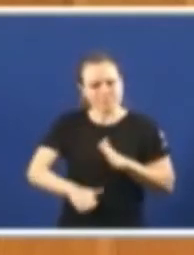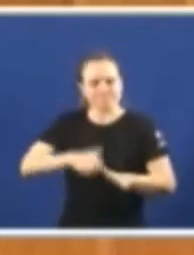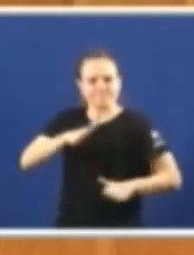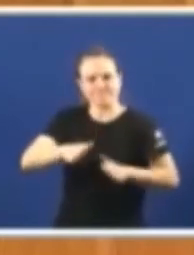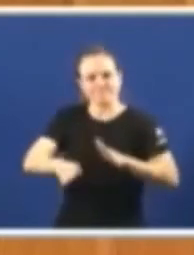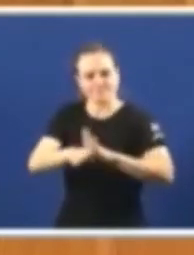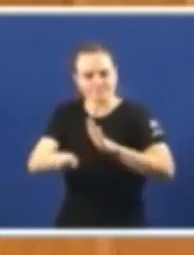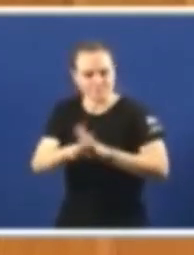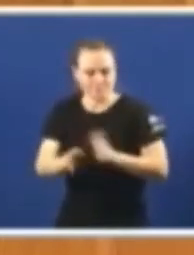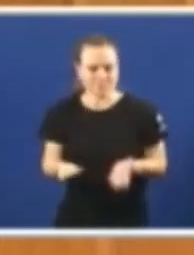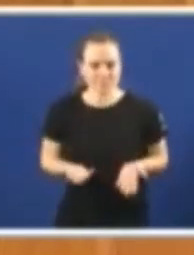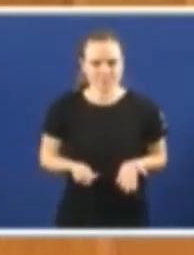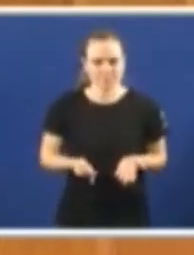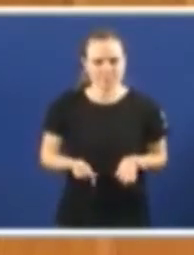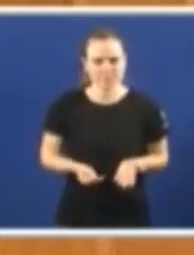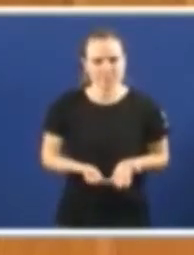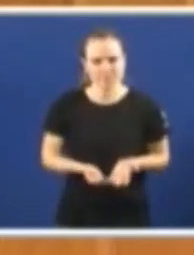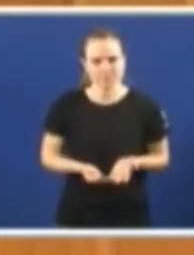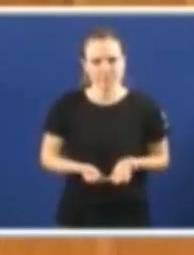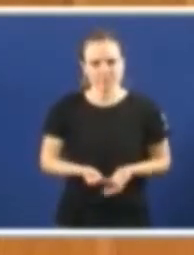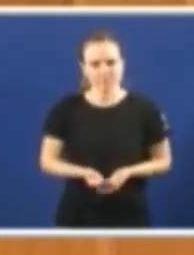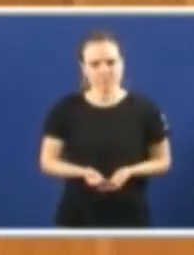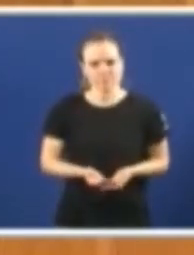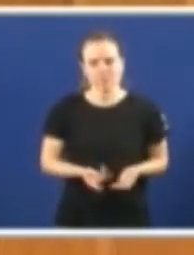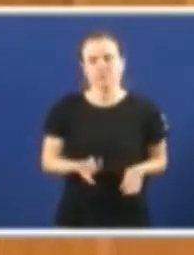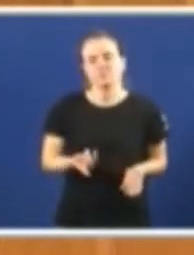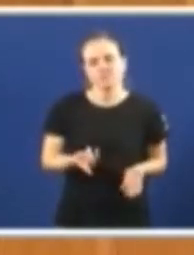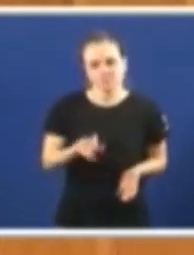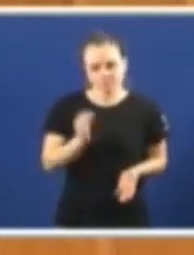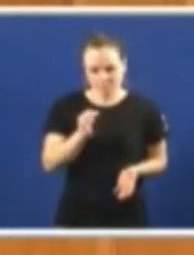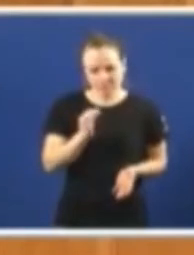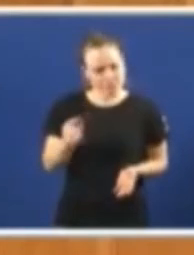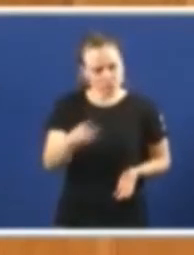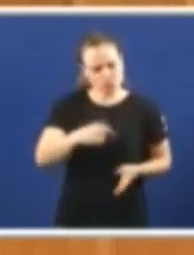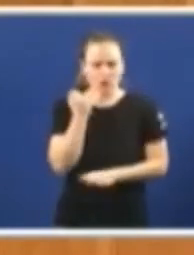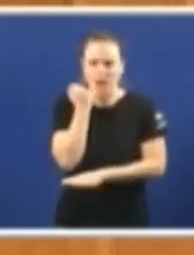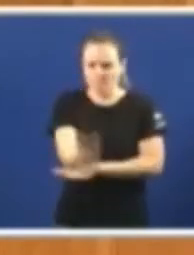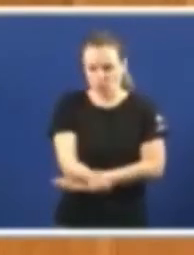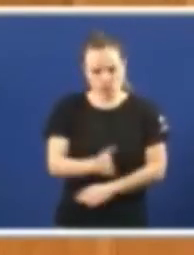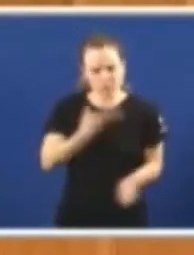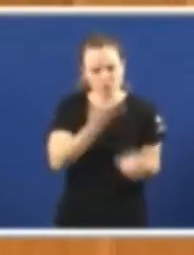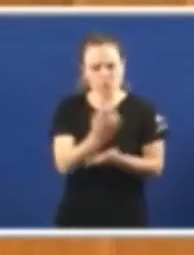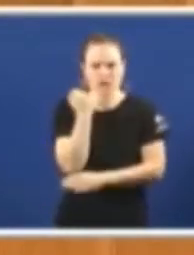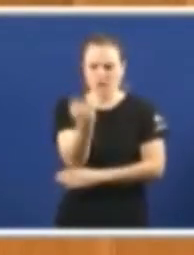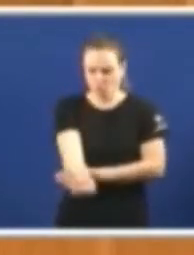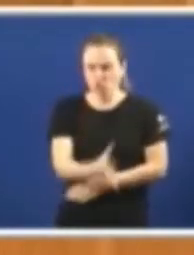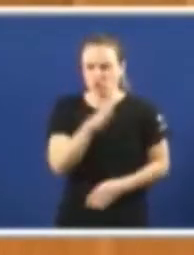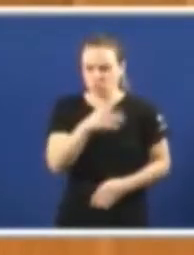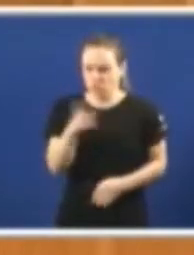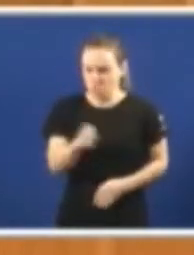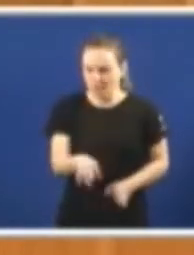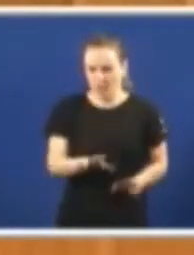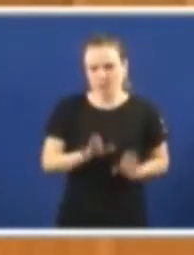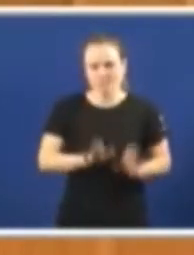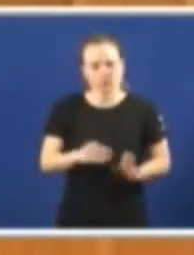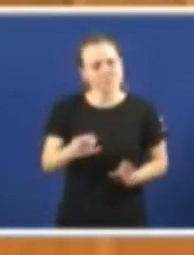necesarios. Como digo, por suposto, vamos a apoyar esta iniciativa creemos que dá un paso, pero tamén quería incidir